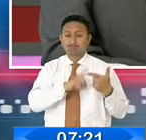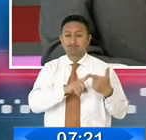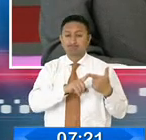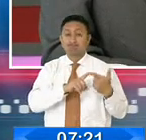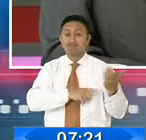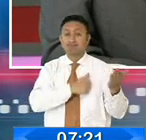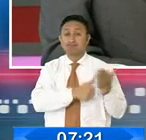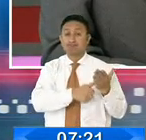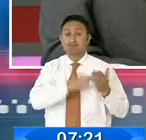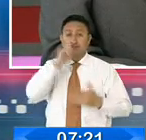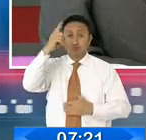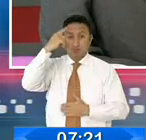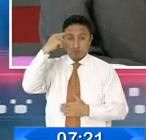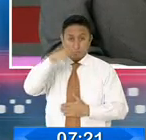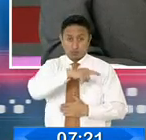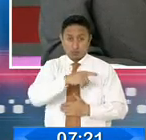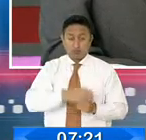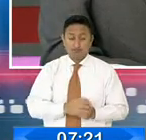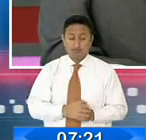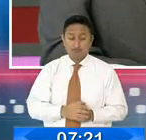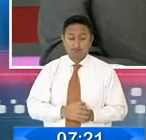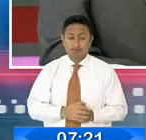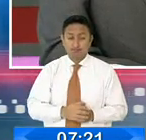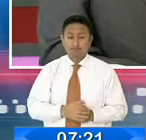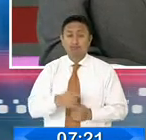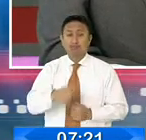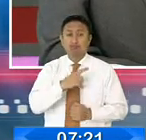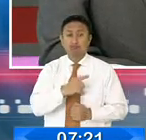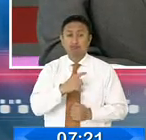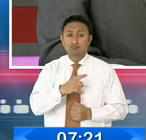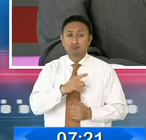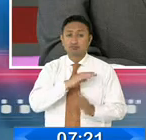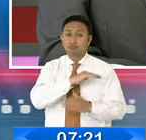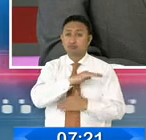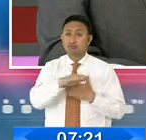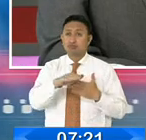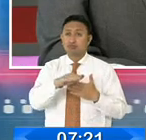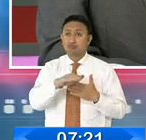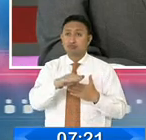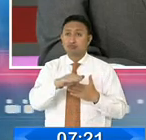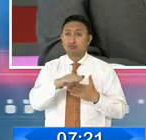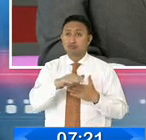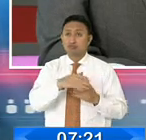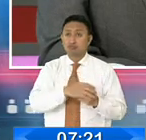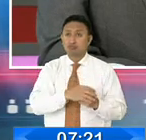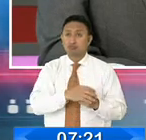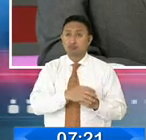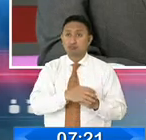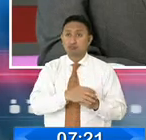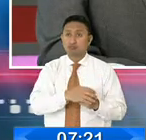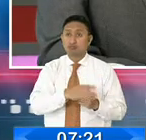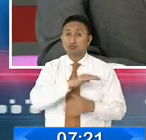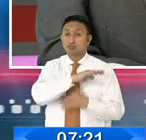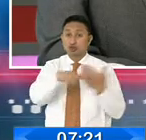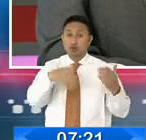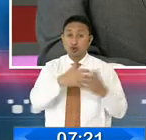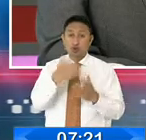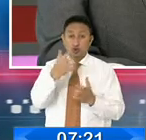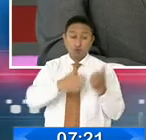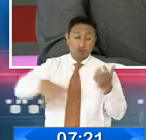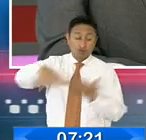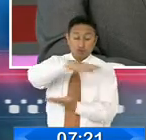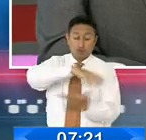ministra, acabo de escucharle, generaliza, ¿no? Todo un espacio de caos como que toda la gente